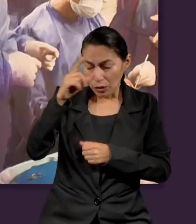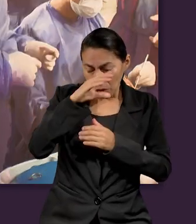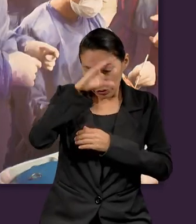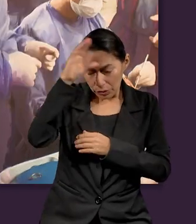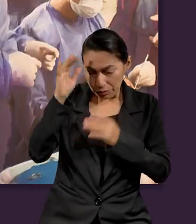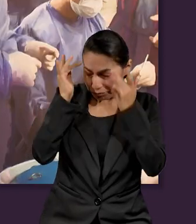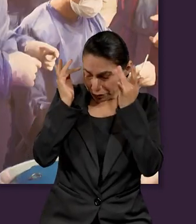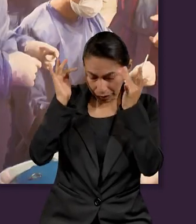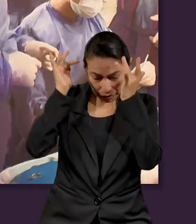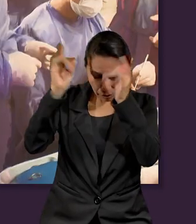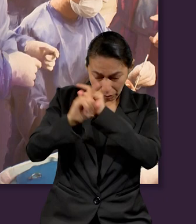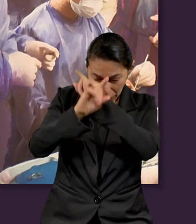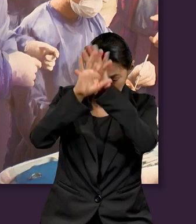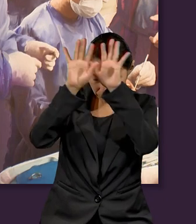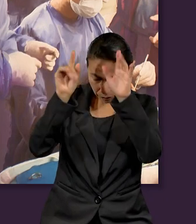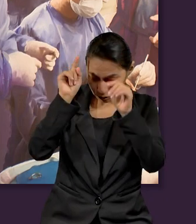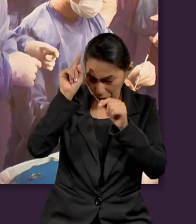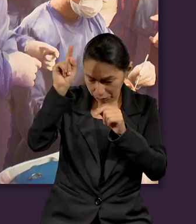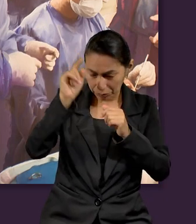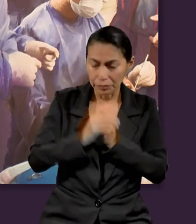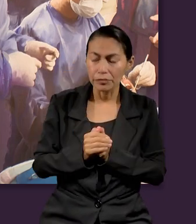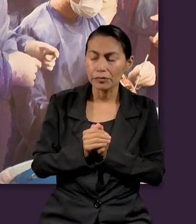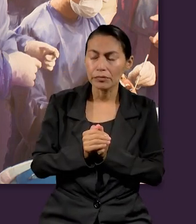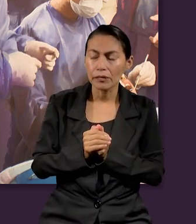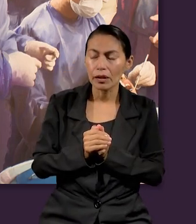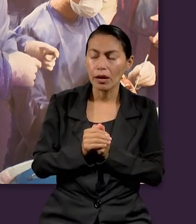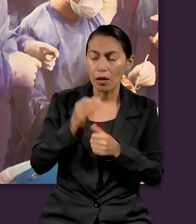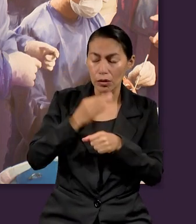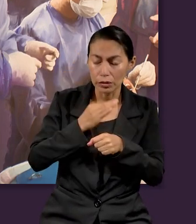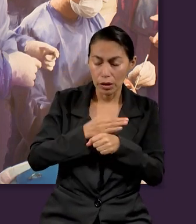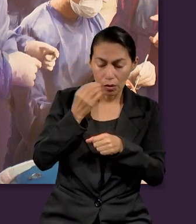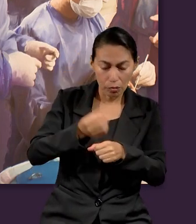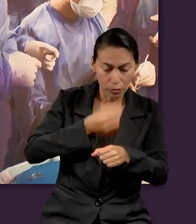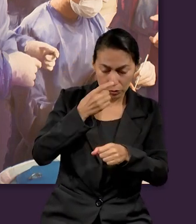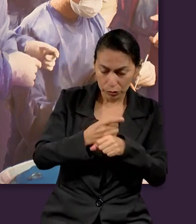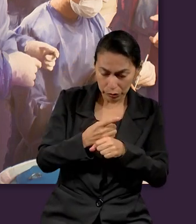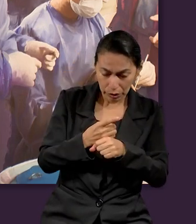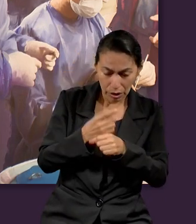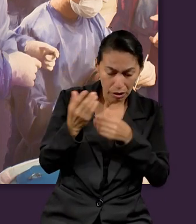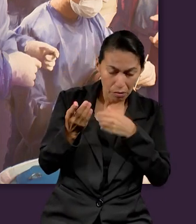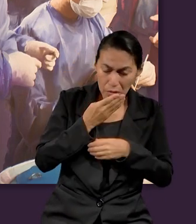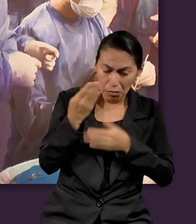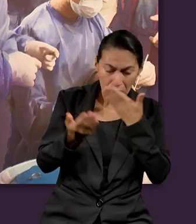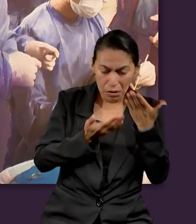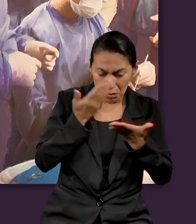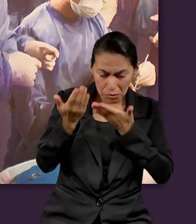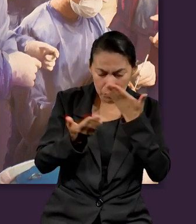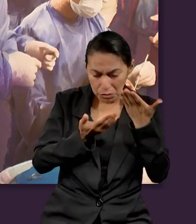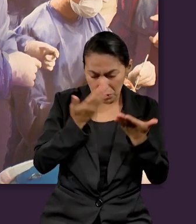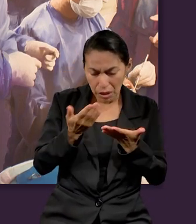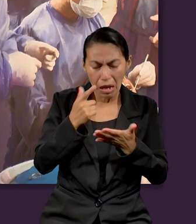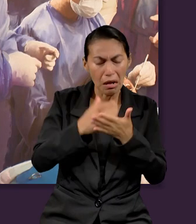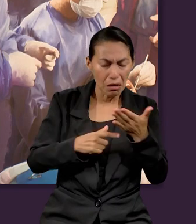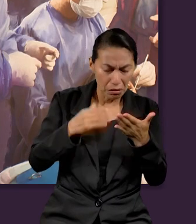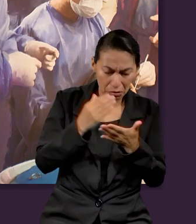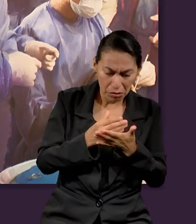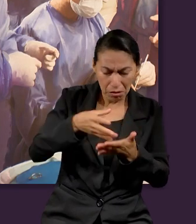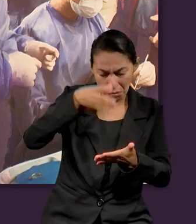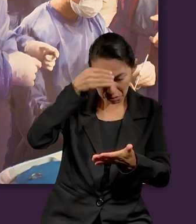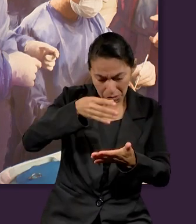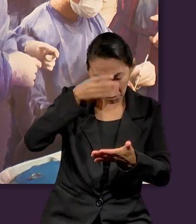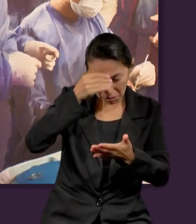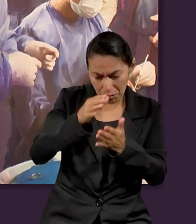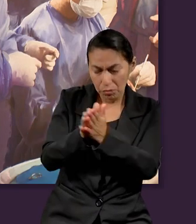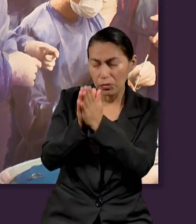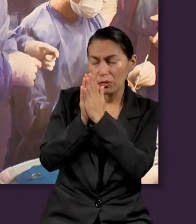Padre nuestro que es en los cielos, santificado y glorificado sea tu nombre. Señor, gracias por esta oportunidad que nos das de estudiar